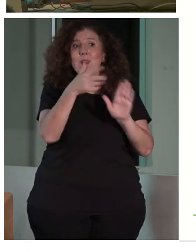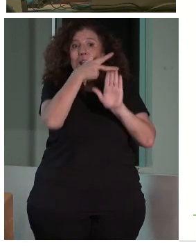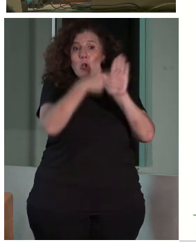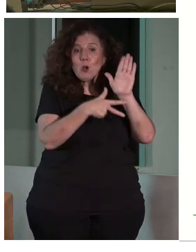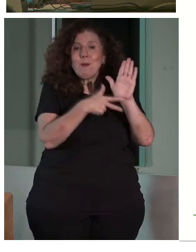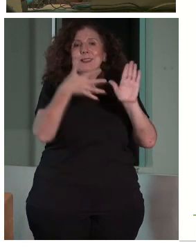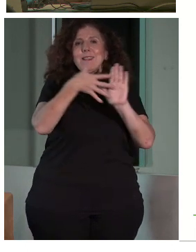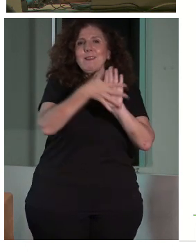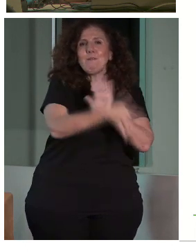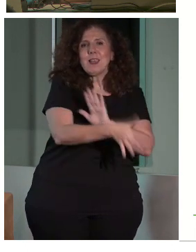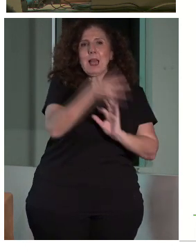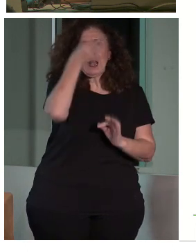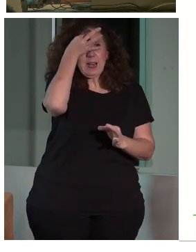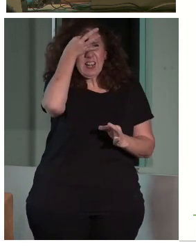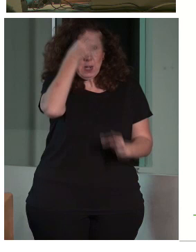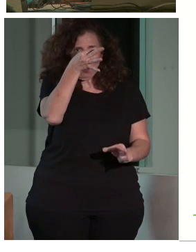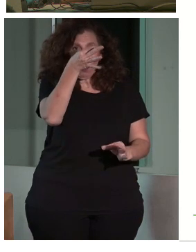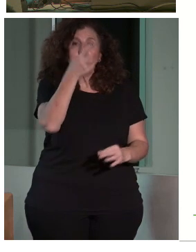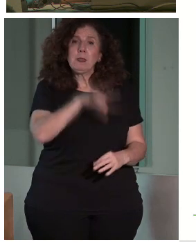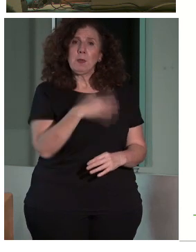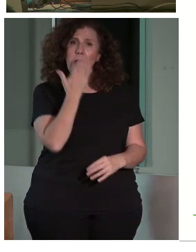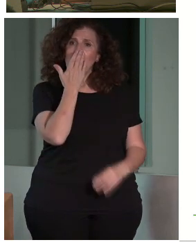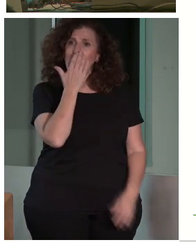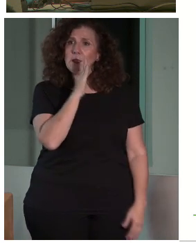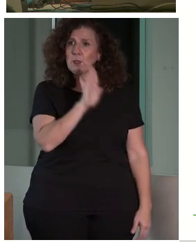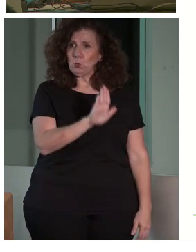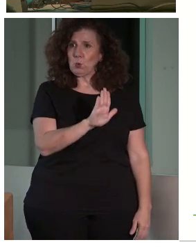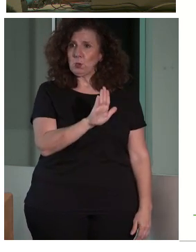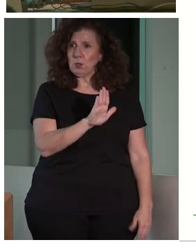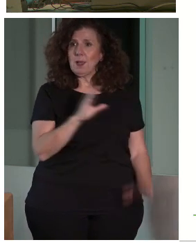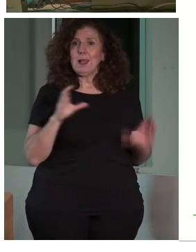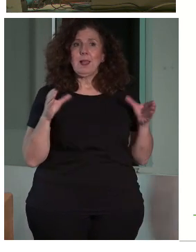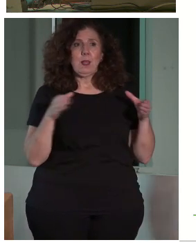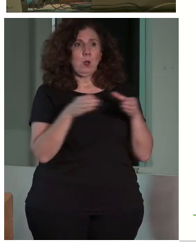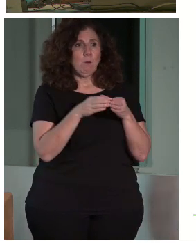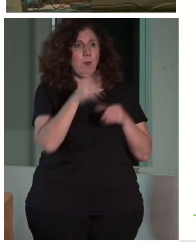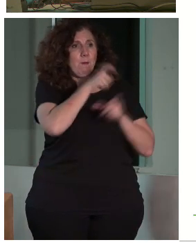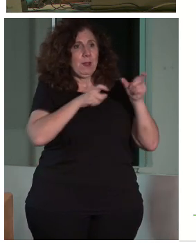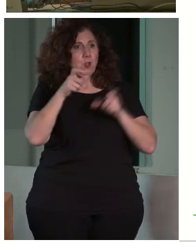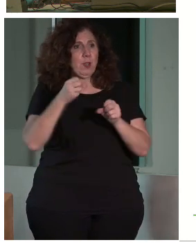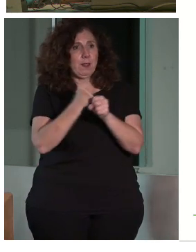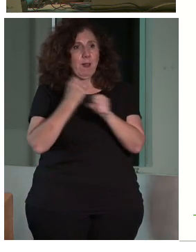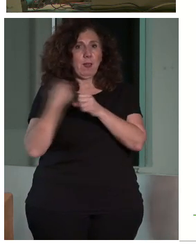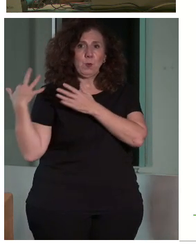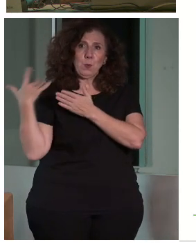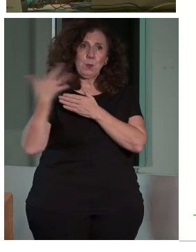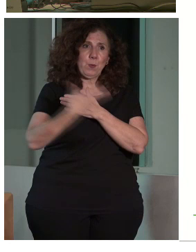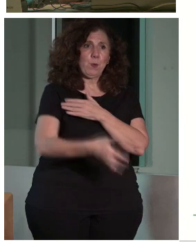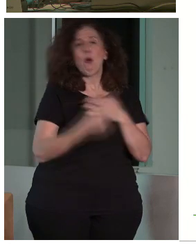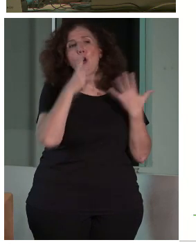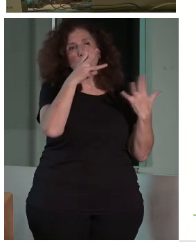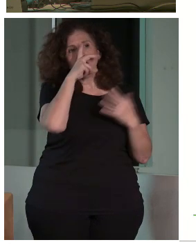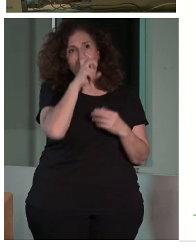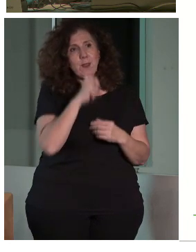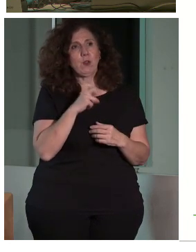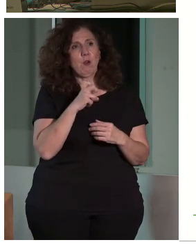Pero exige, primero, actitud. Las personas que nos hemos reunido ahí, trabajando durante esos siete u ocho años, teníamos claro